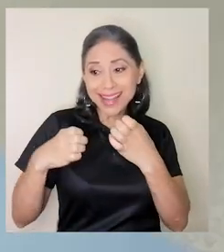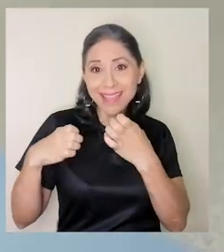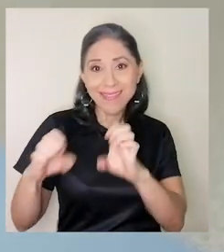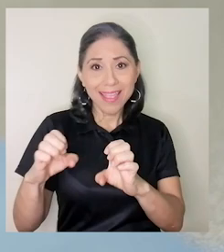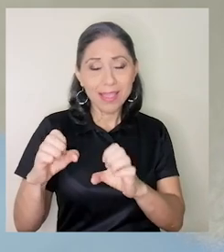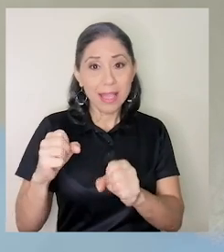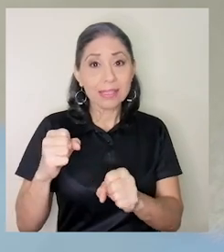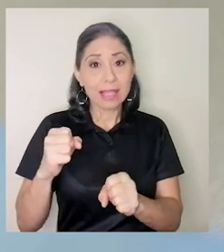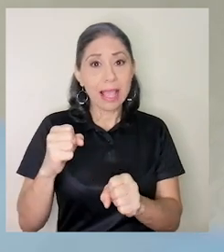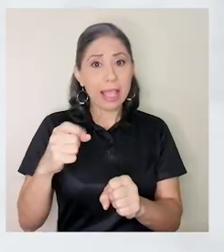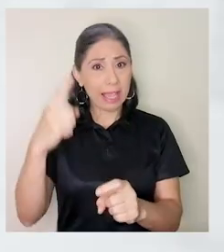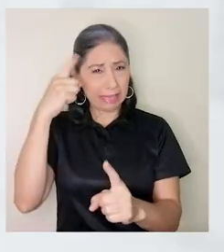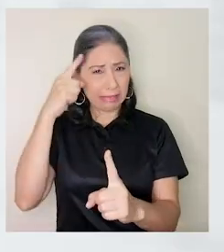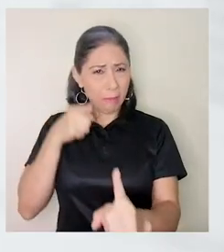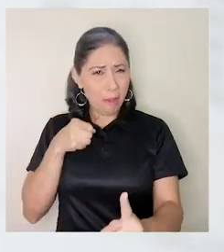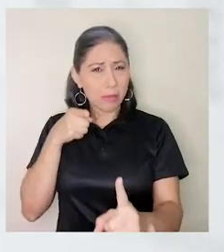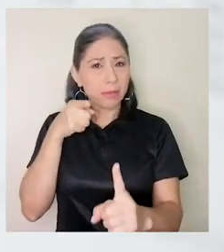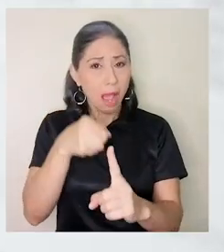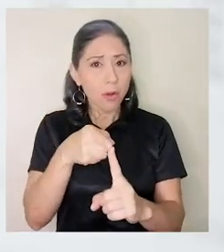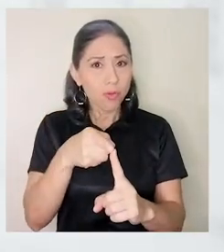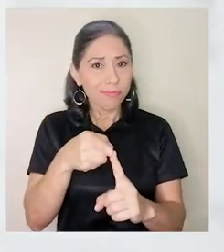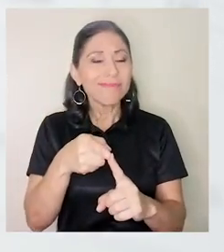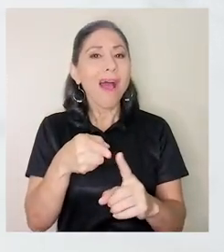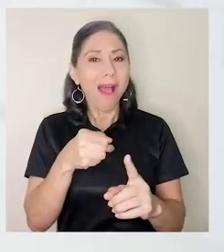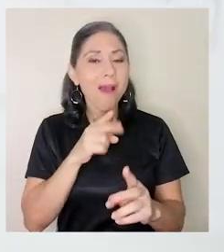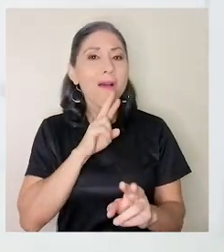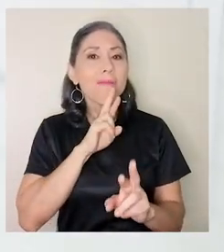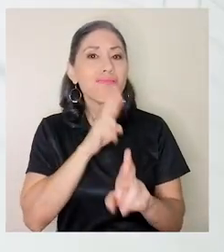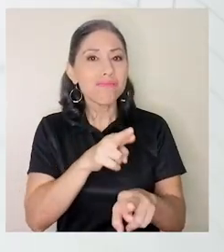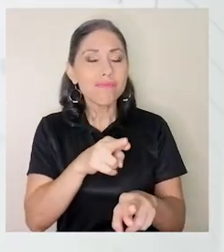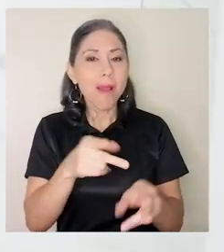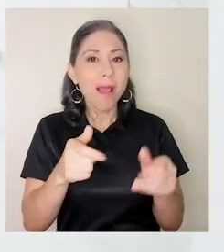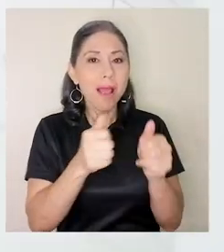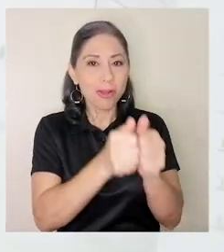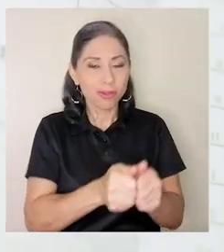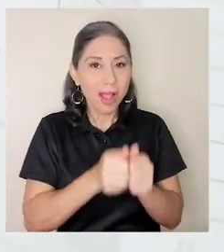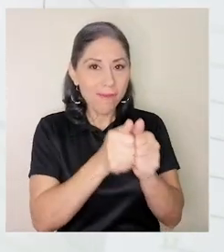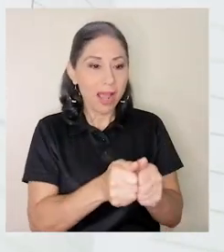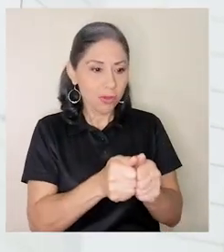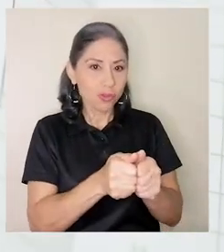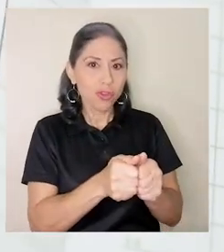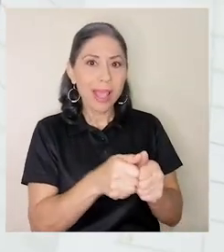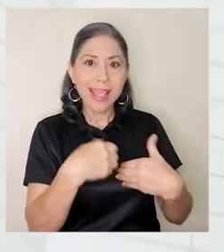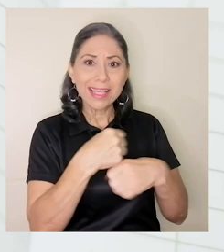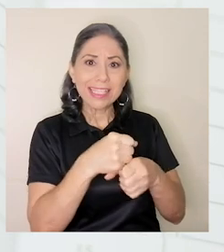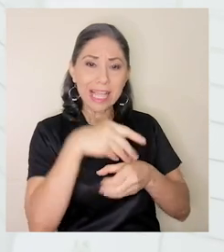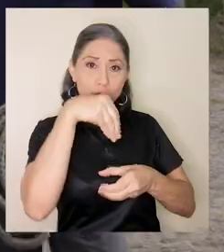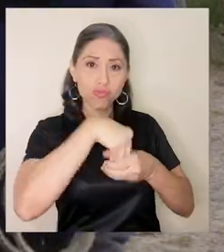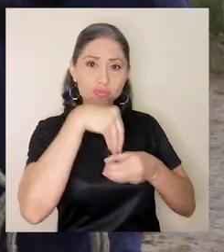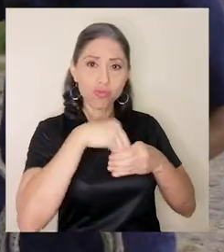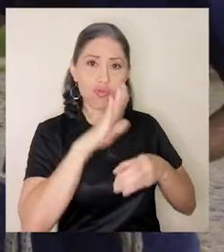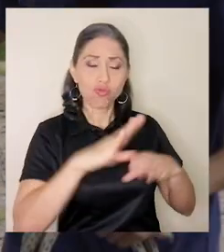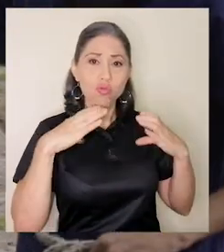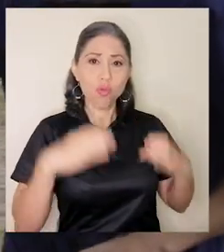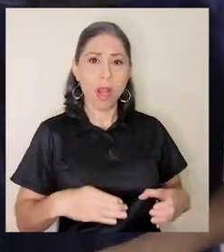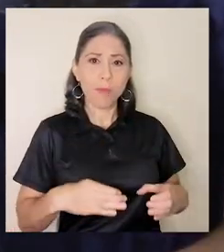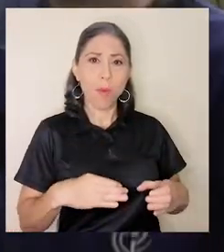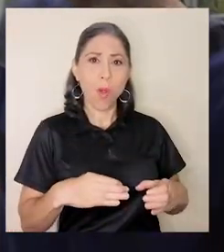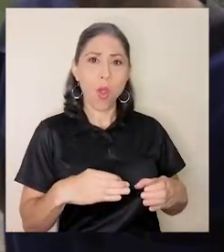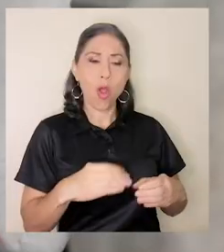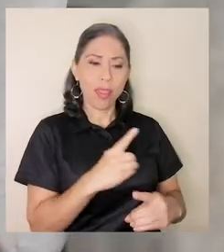generaron en los caballos, los pusieron a producir anticuerpos que neutralizan el virus. Estas